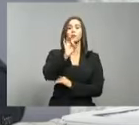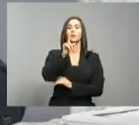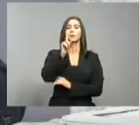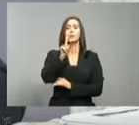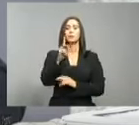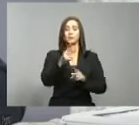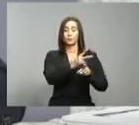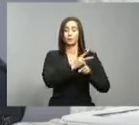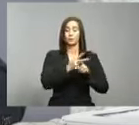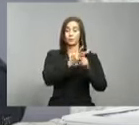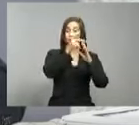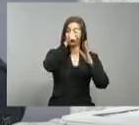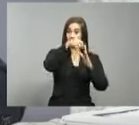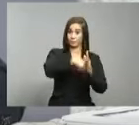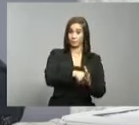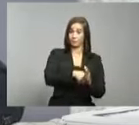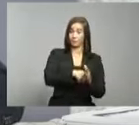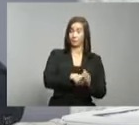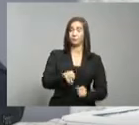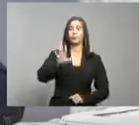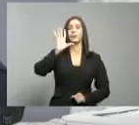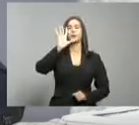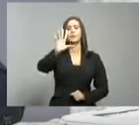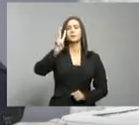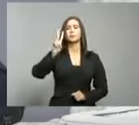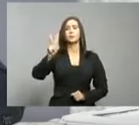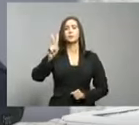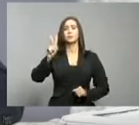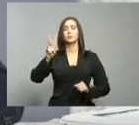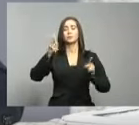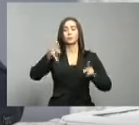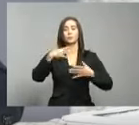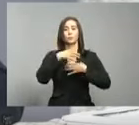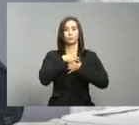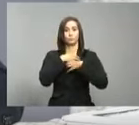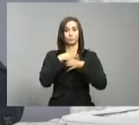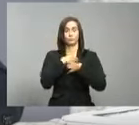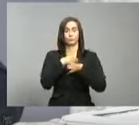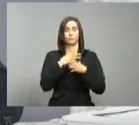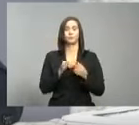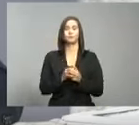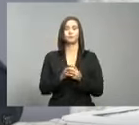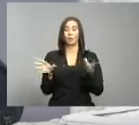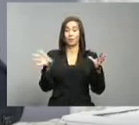en ventilación. Total de fallecidos, 16.